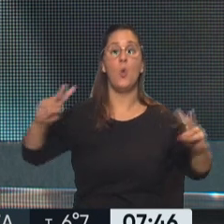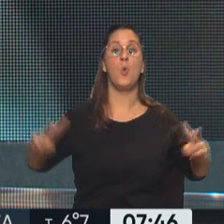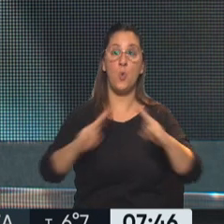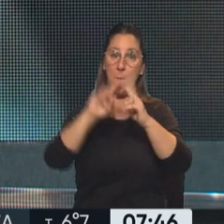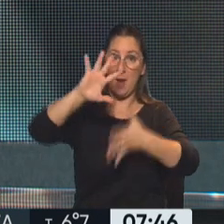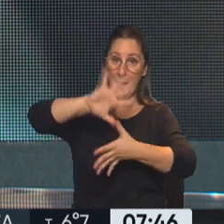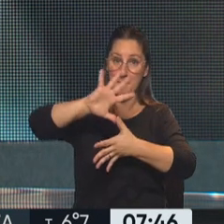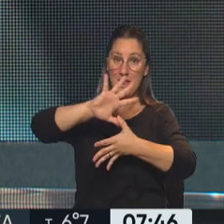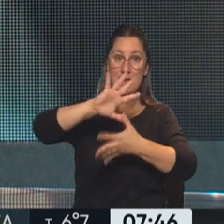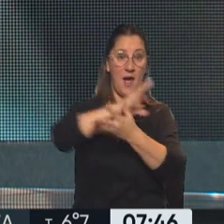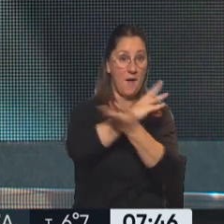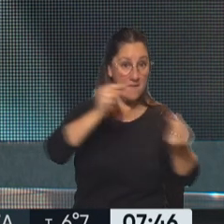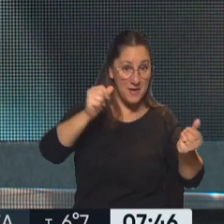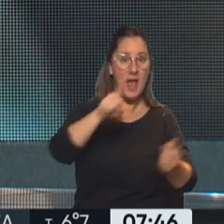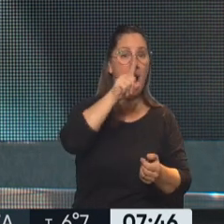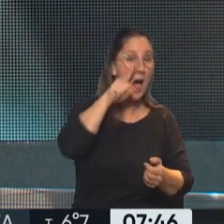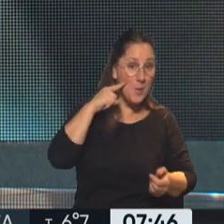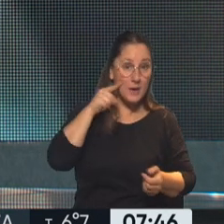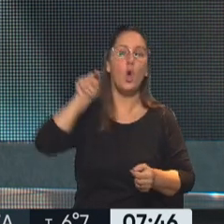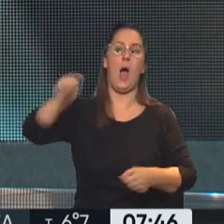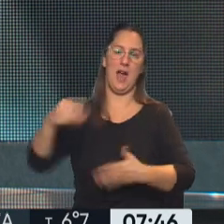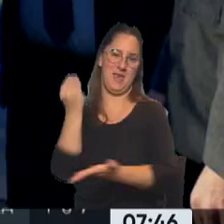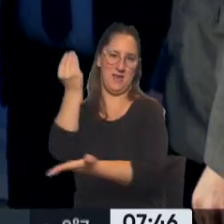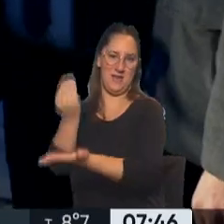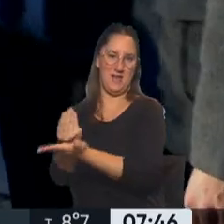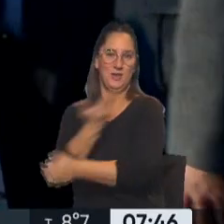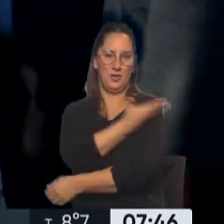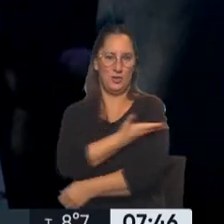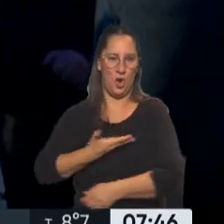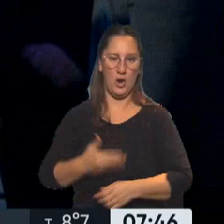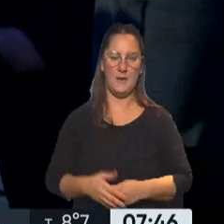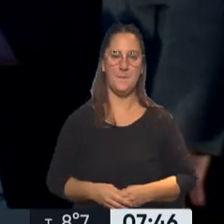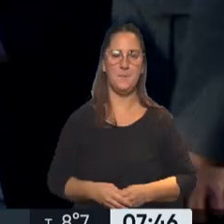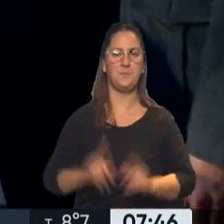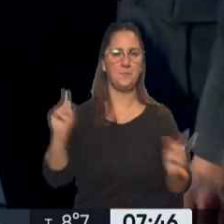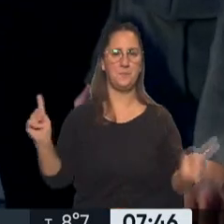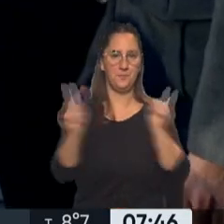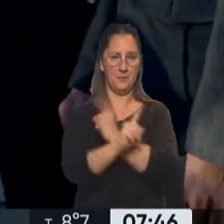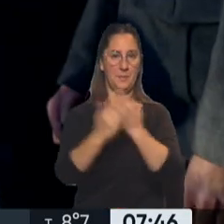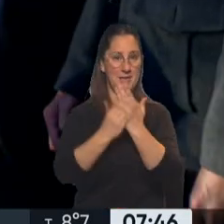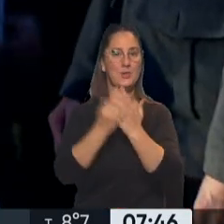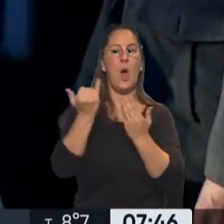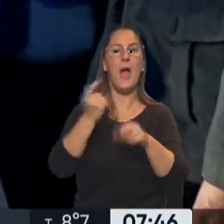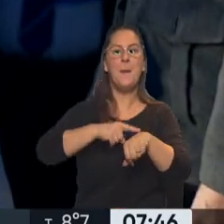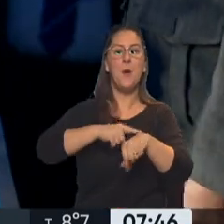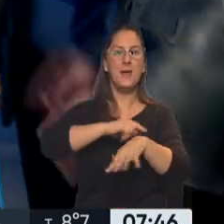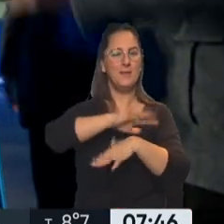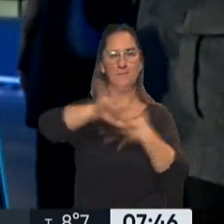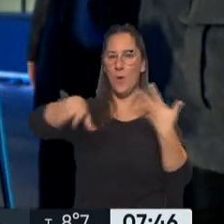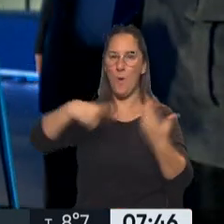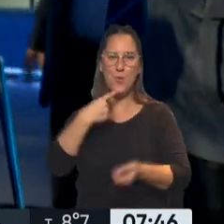Américas y el presidente Alberto Fernández esté de regreso en nuestro país. El cambio de ministro siempre genera algún tipo de